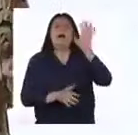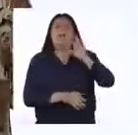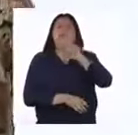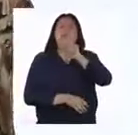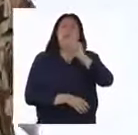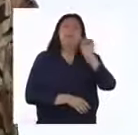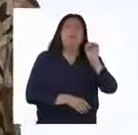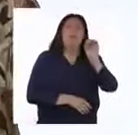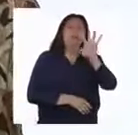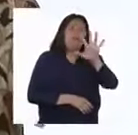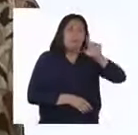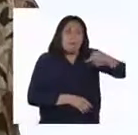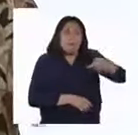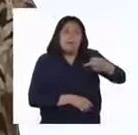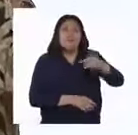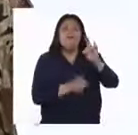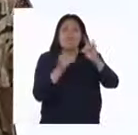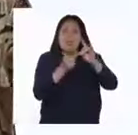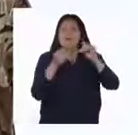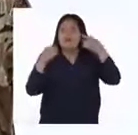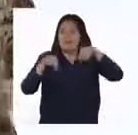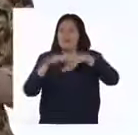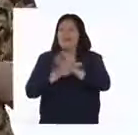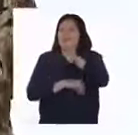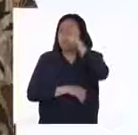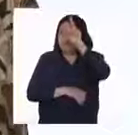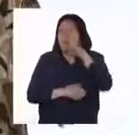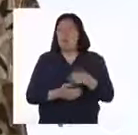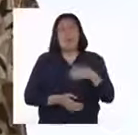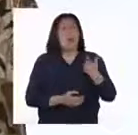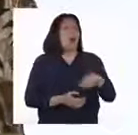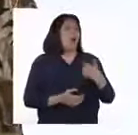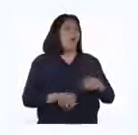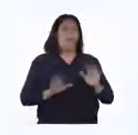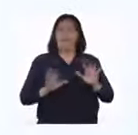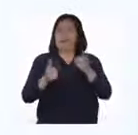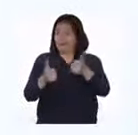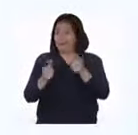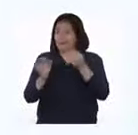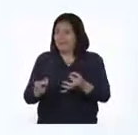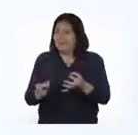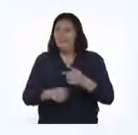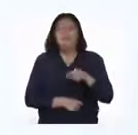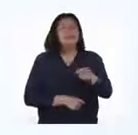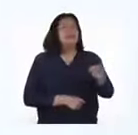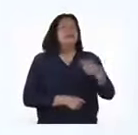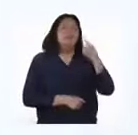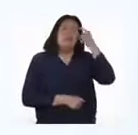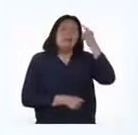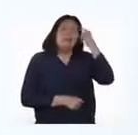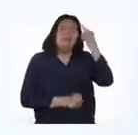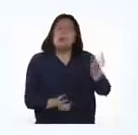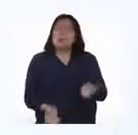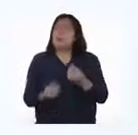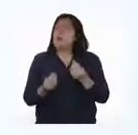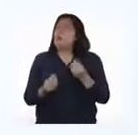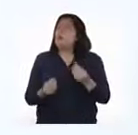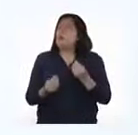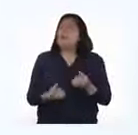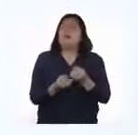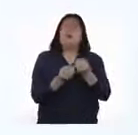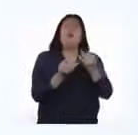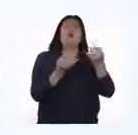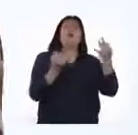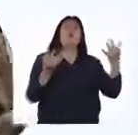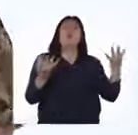205.000 vicuñas en nuestro territorio. Increíble, ¿no es cierto? ¿Se han puesto a pensar cómo se obtiene este número?